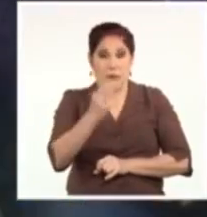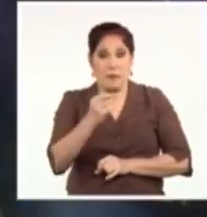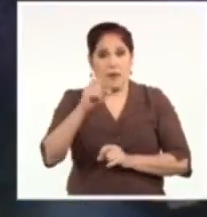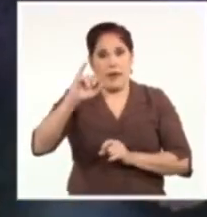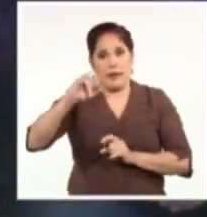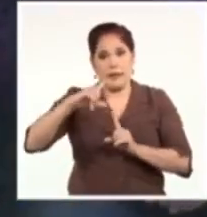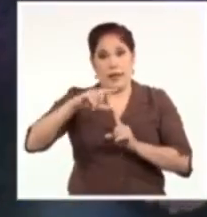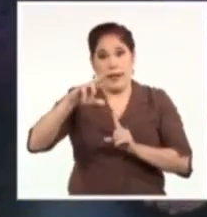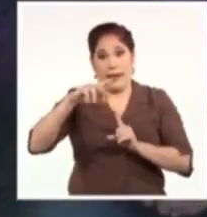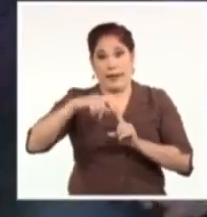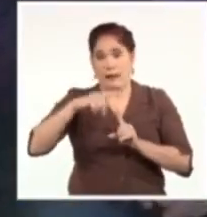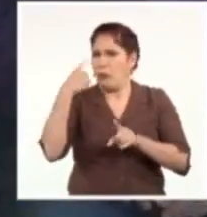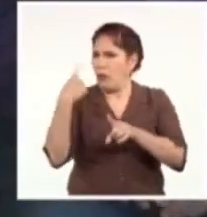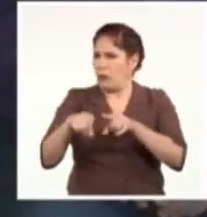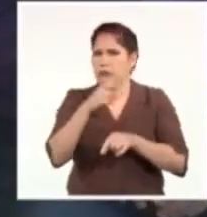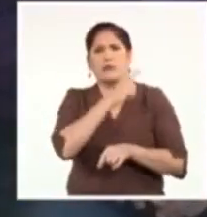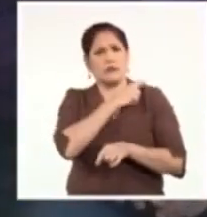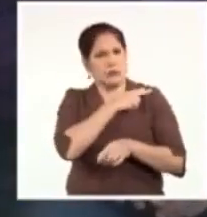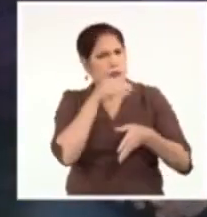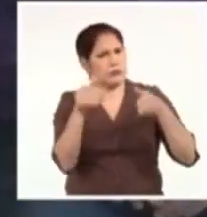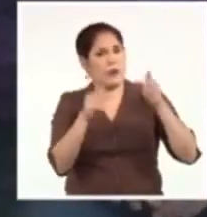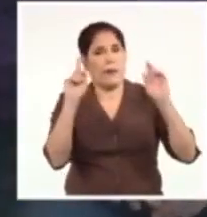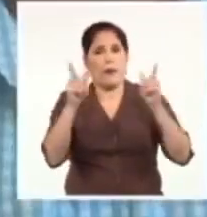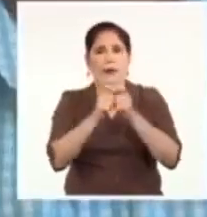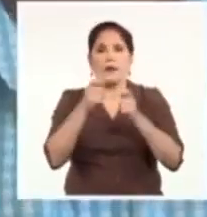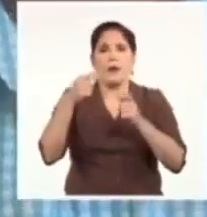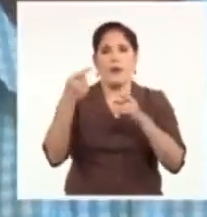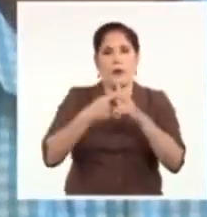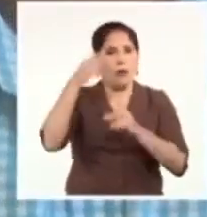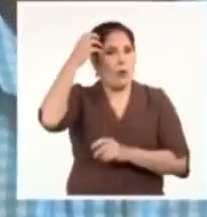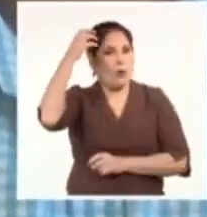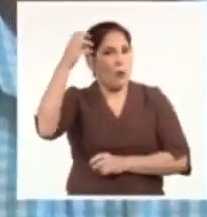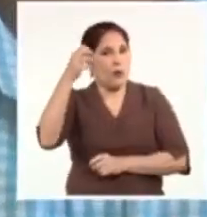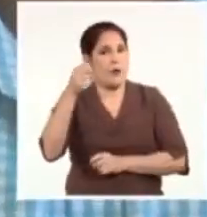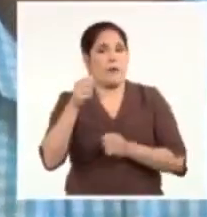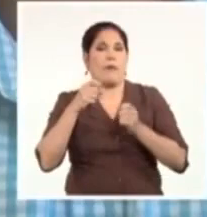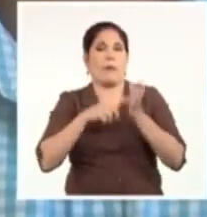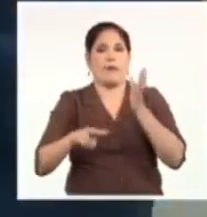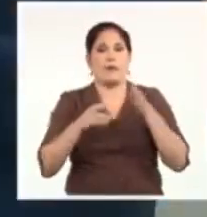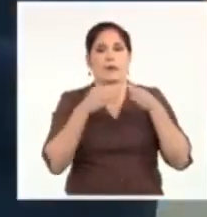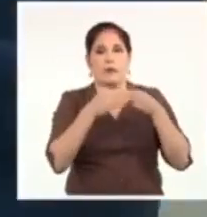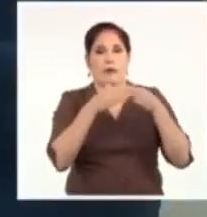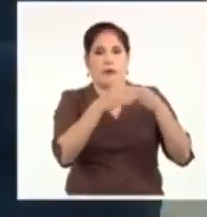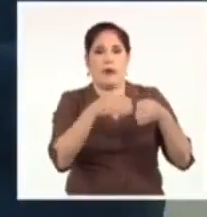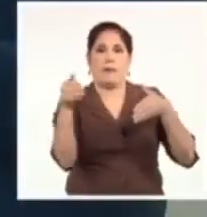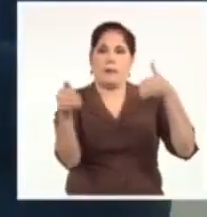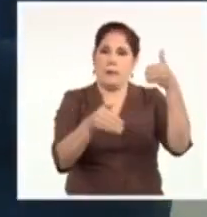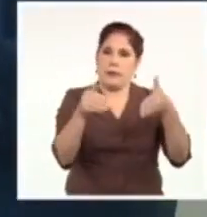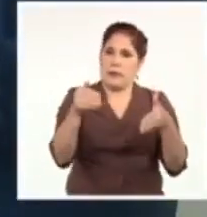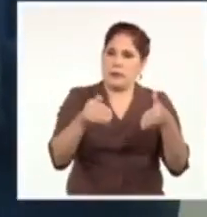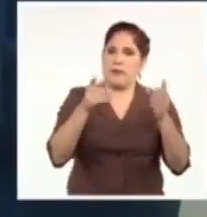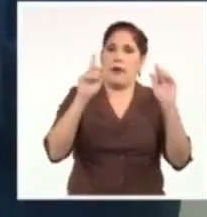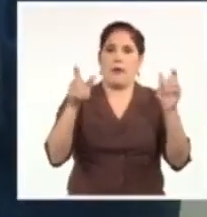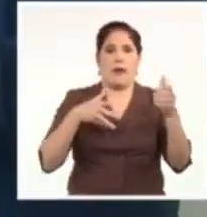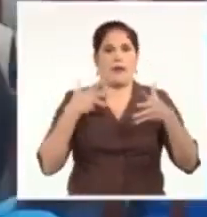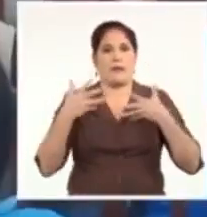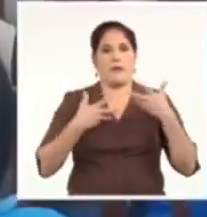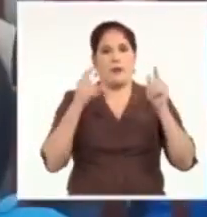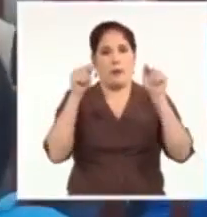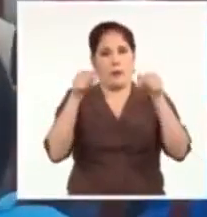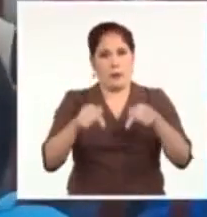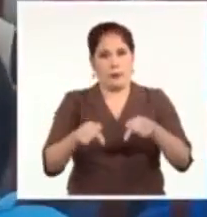ICRT, entre otros dirigentes políticos y gubernamentales del territorio. En Granma, Jacqueline Pérez, Sistema